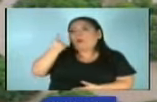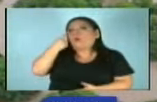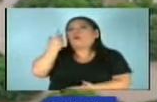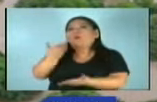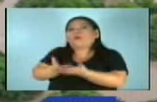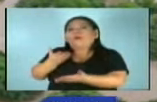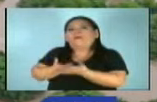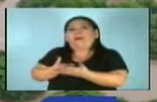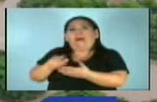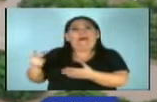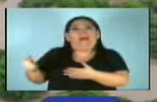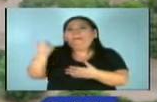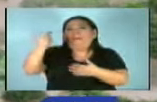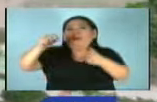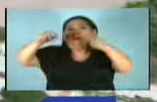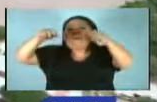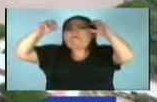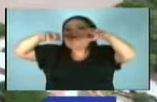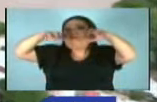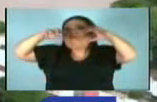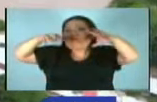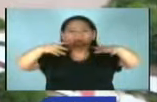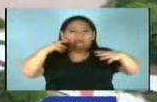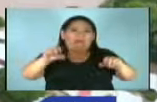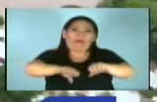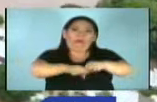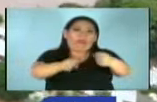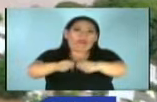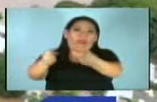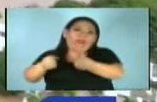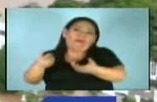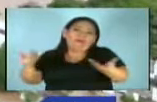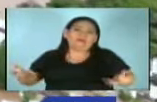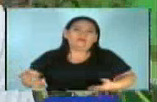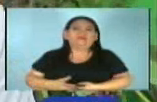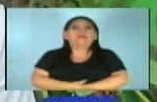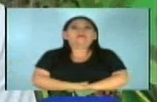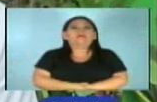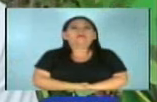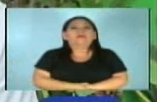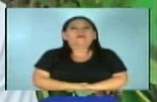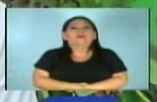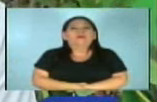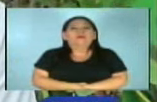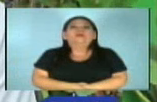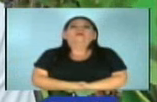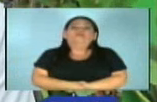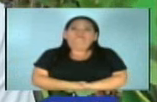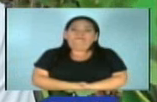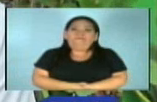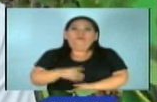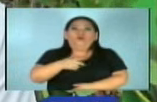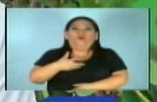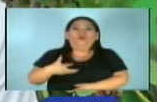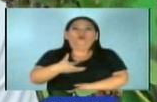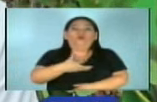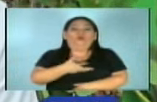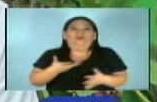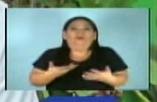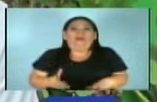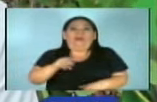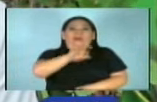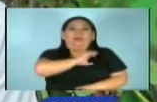que pocos minutos de lluvia bastan en el país para ocasionar estragos. Ya somos un país muy antropizado,